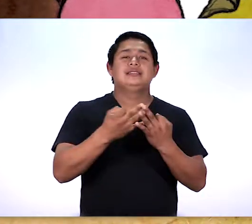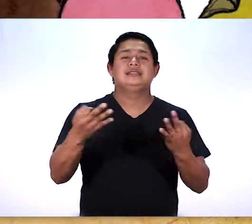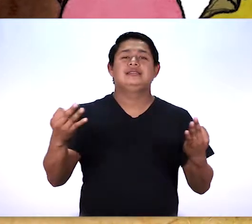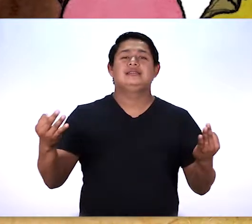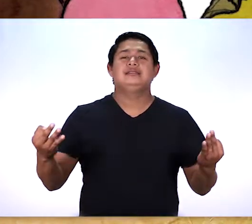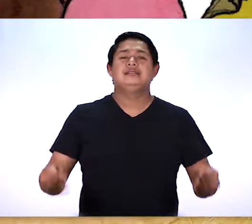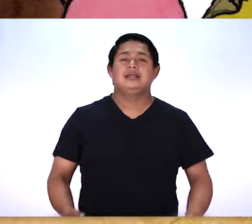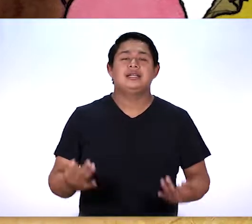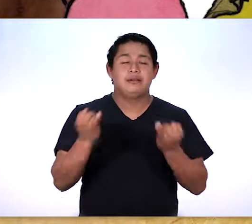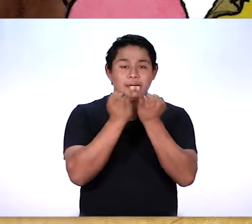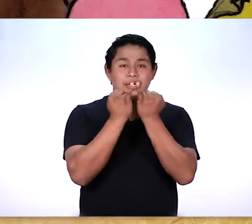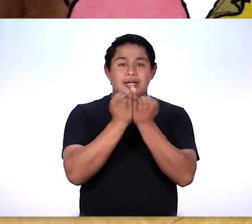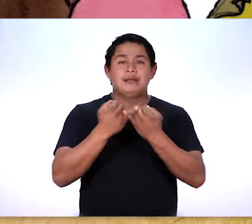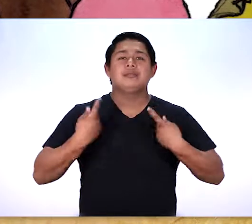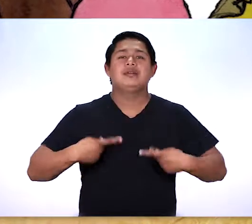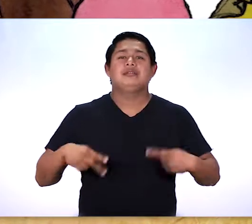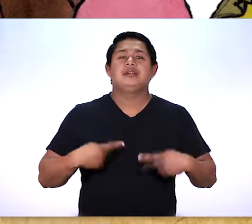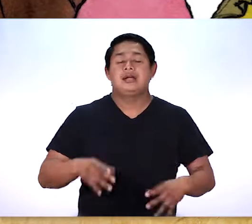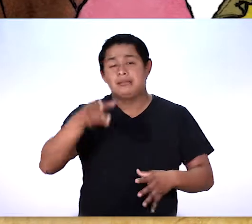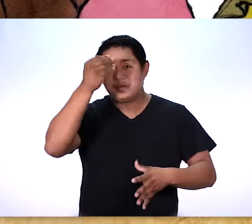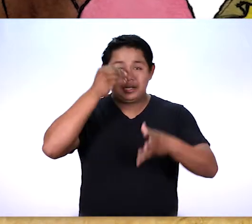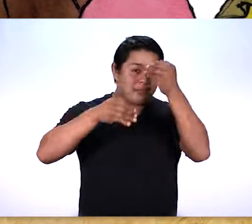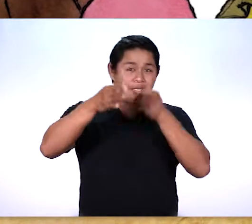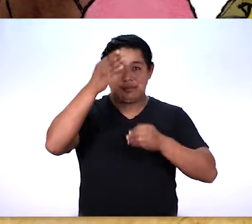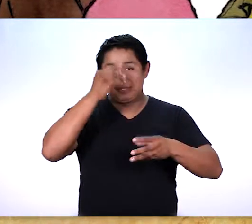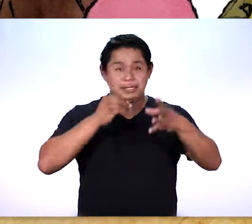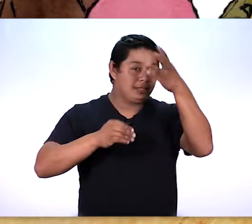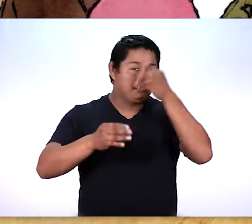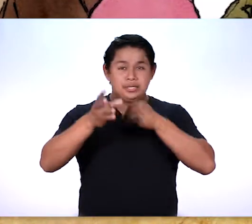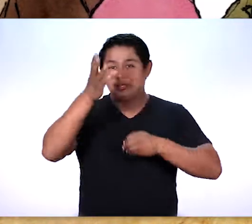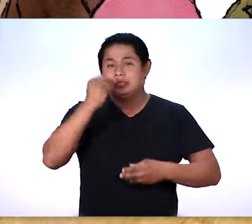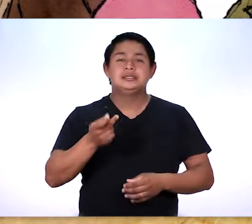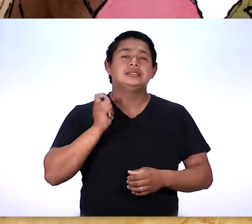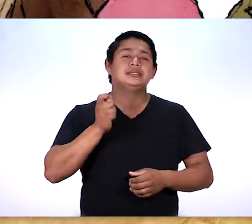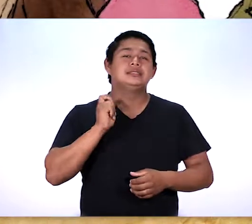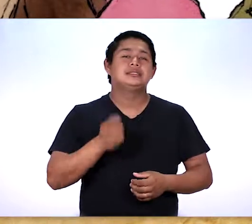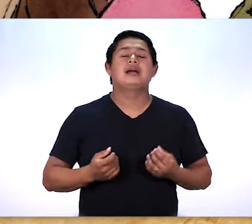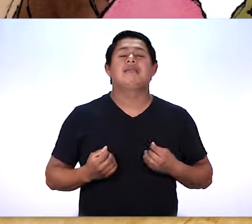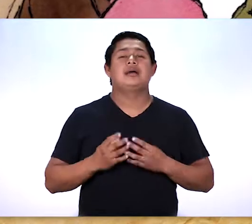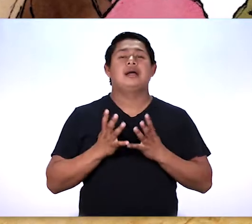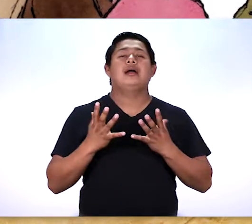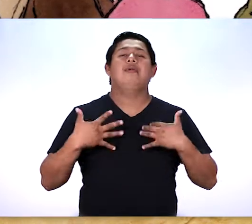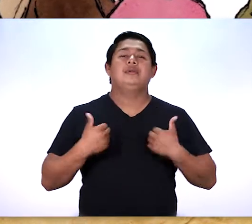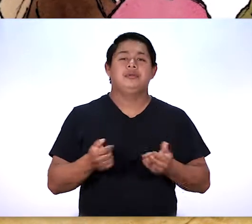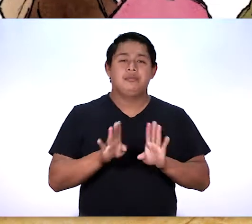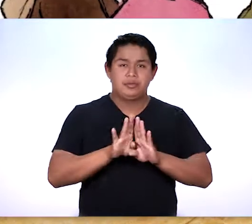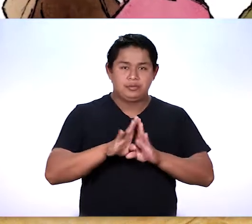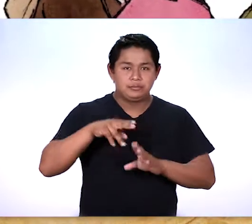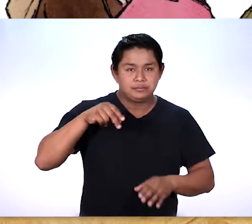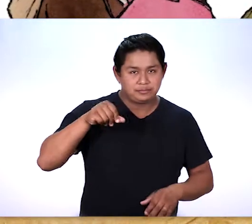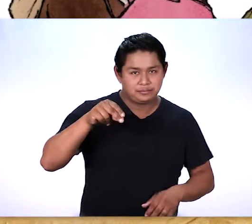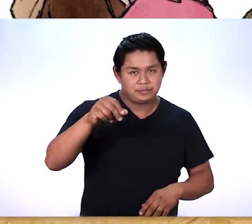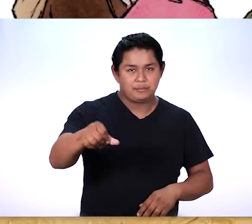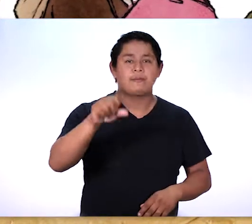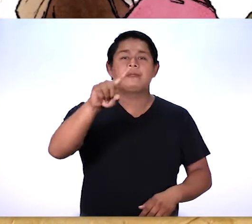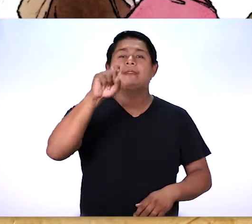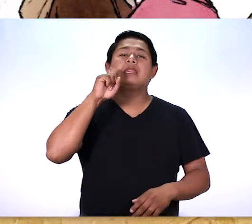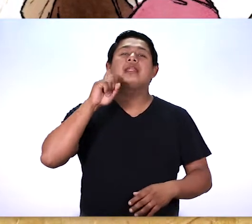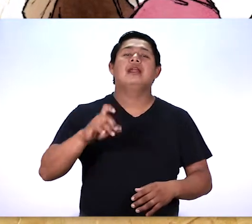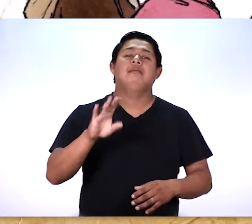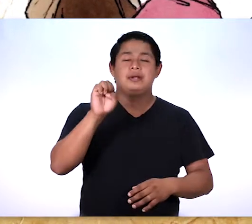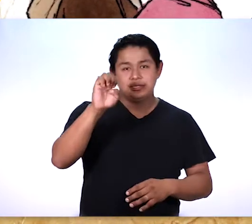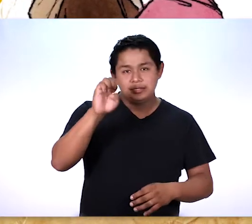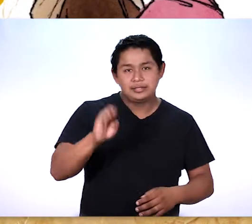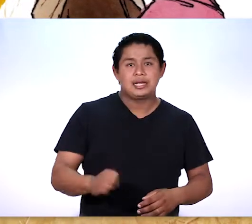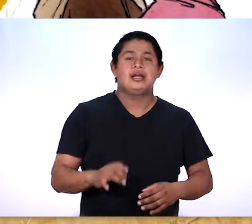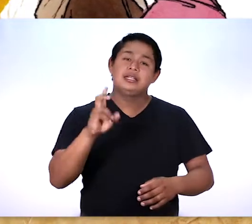representa a los que oyen el mensaje y lo entienden y dan una buena cosecha, como las espigas